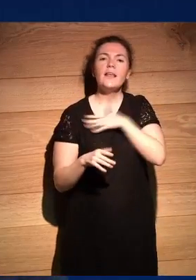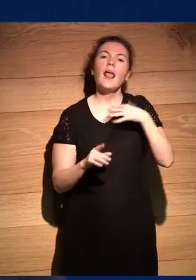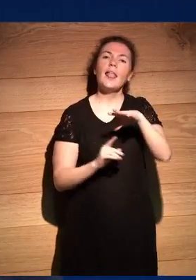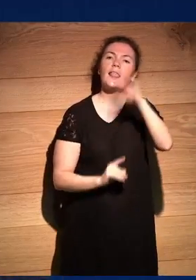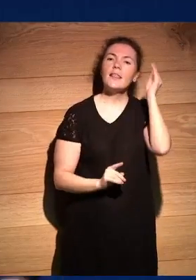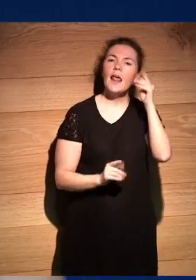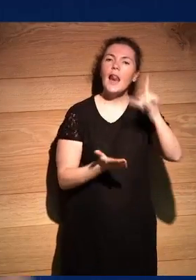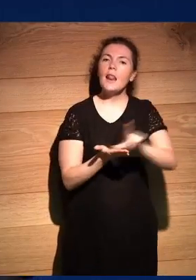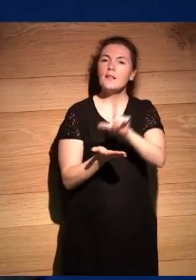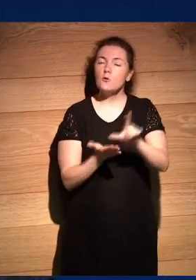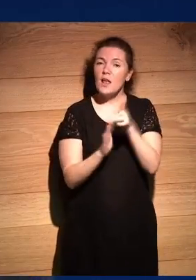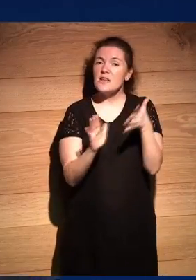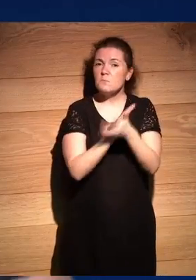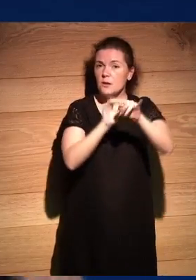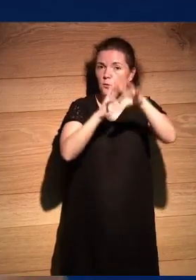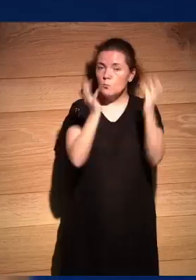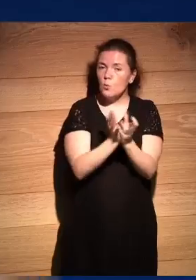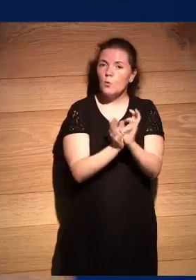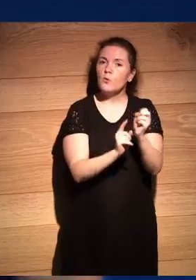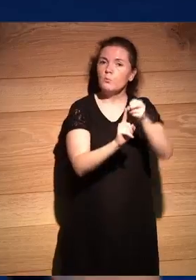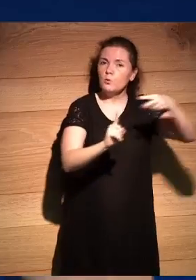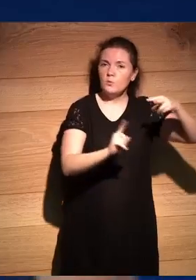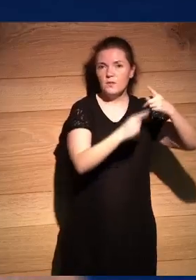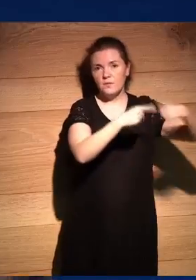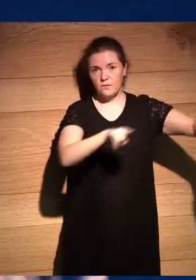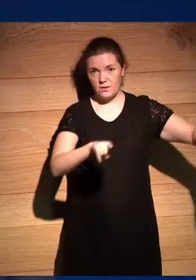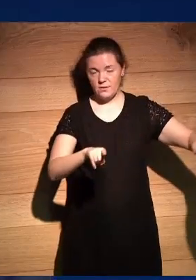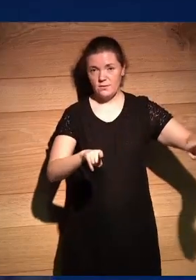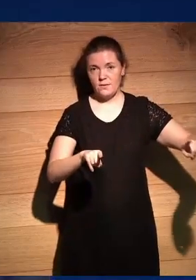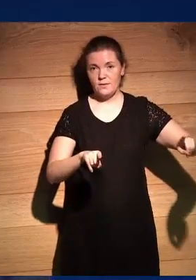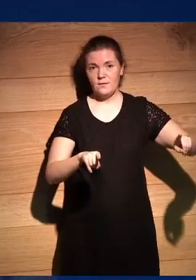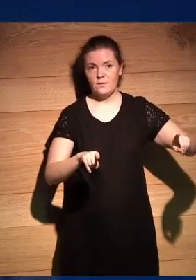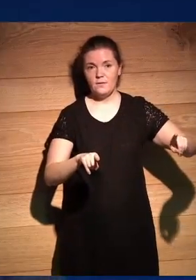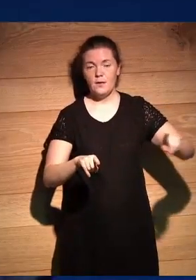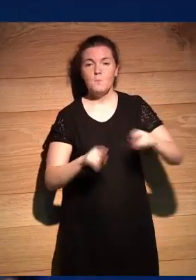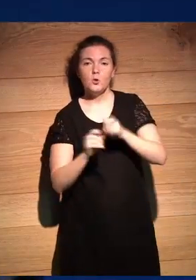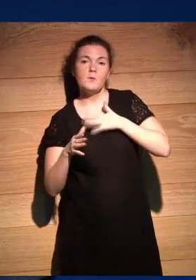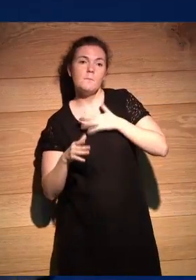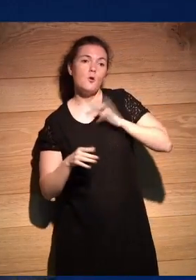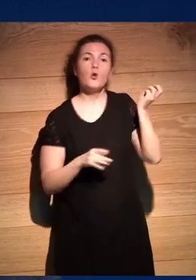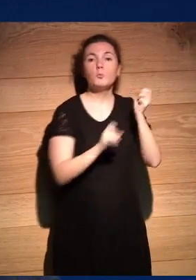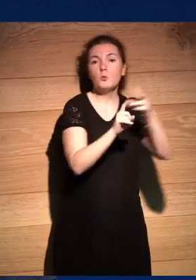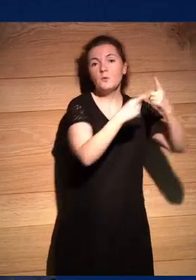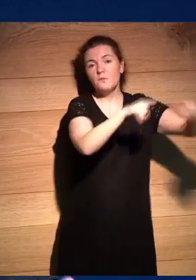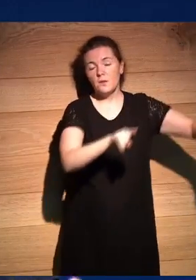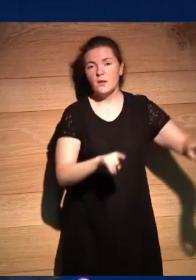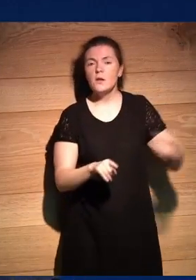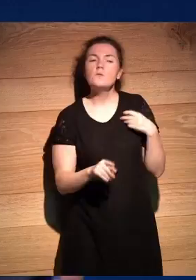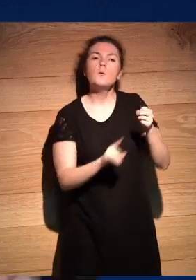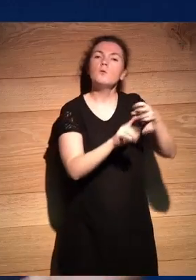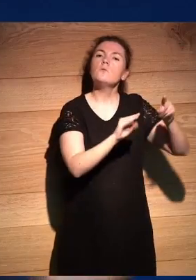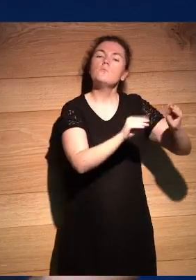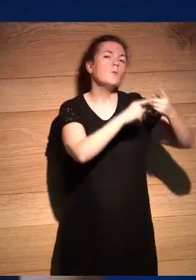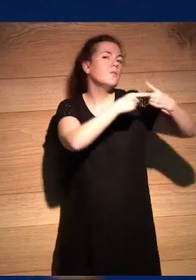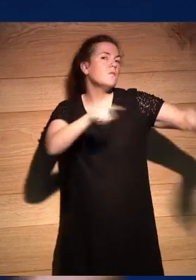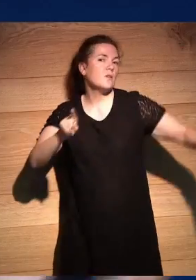y la explicación del mundo desde otros puntos de vista no necesariamente como son los nuestros que es una visión radicalmente diferente